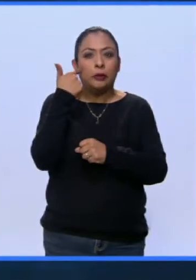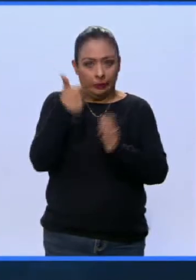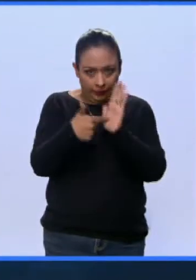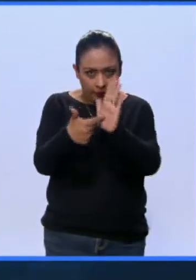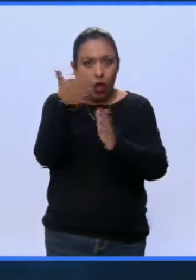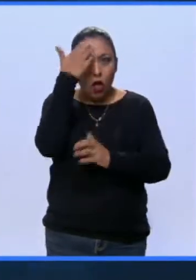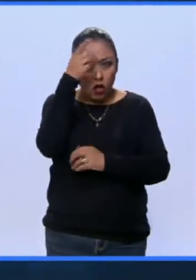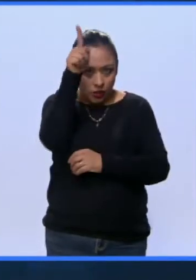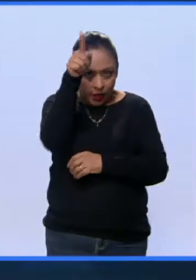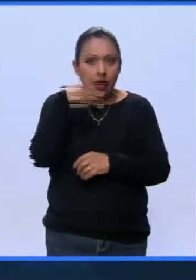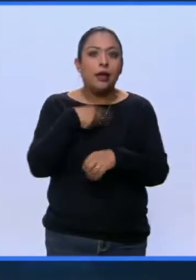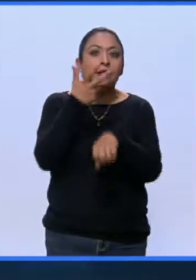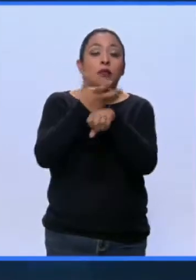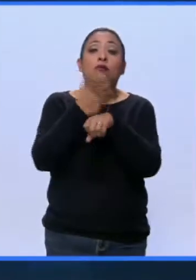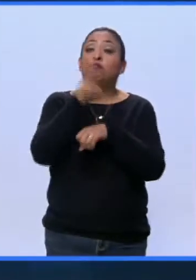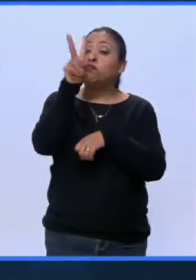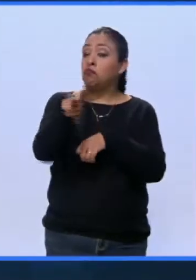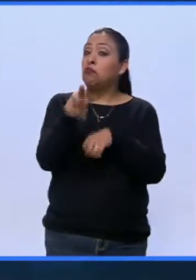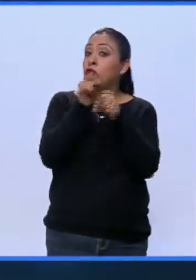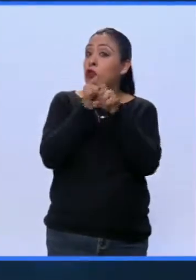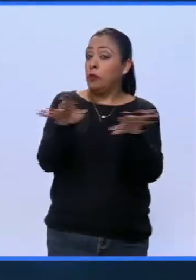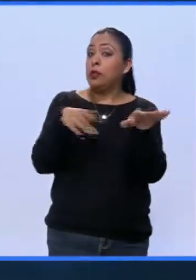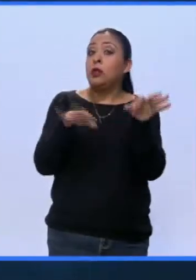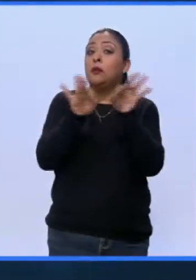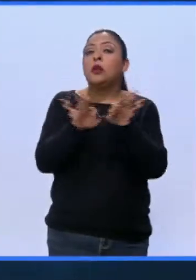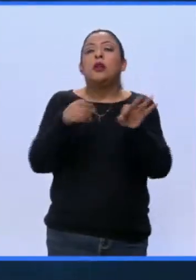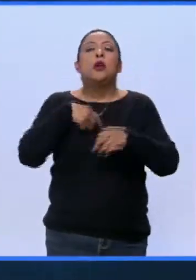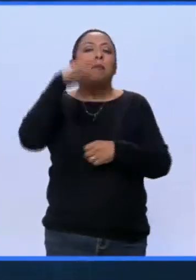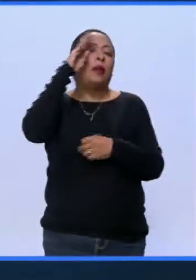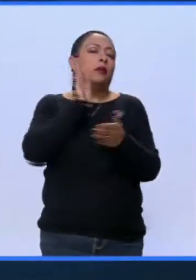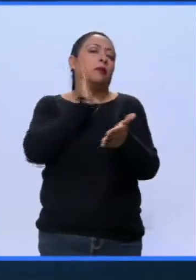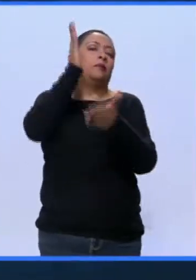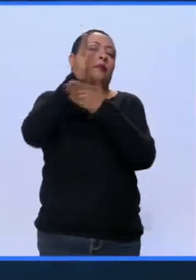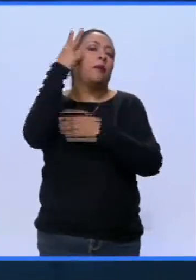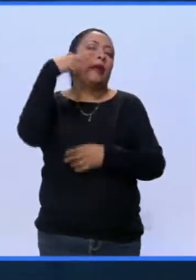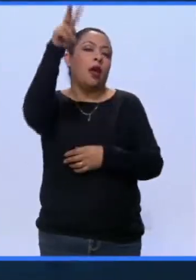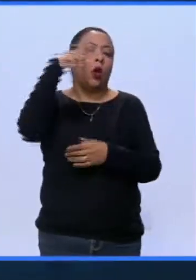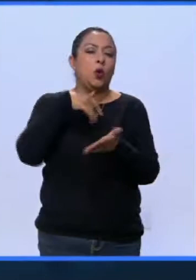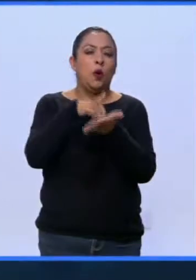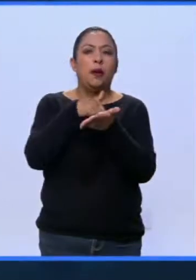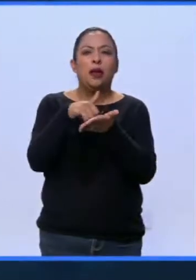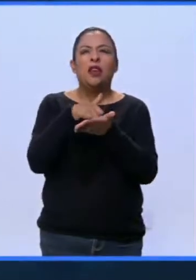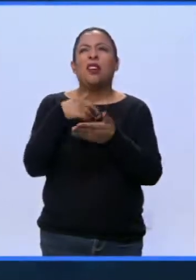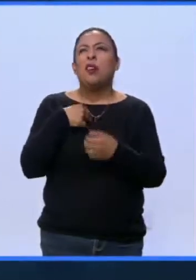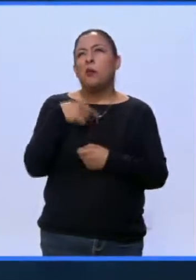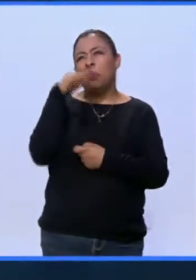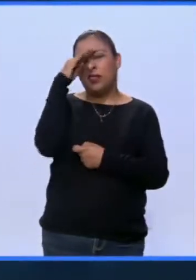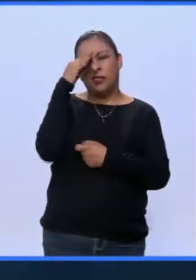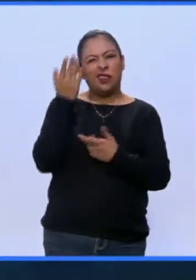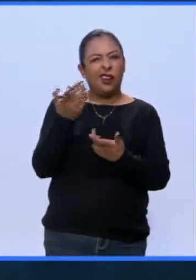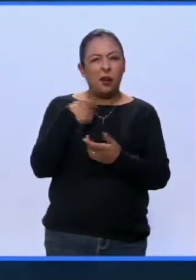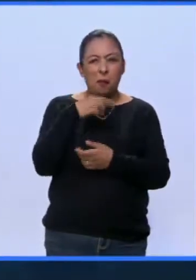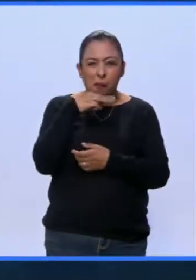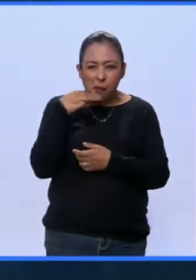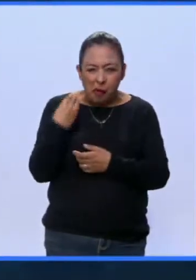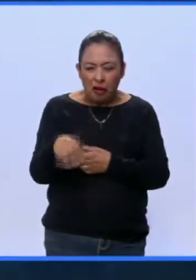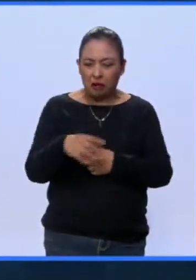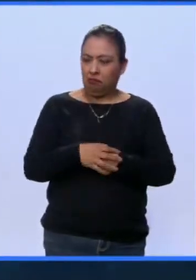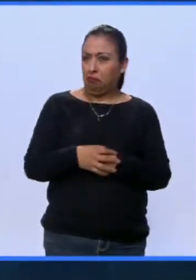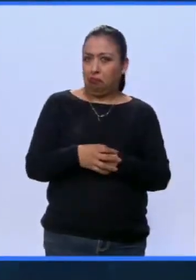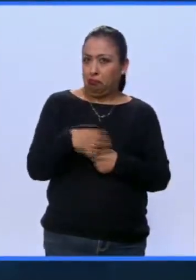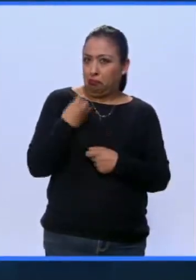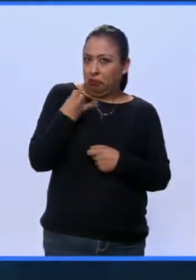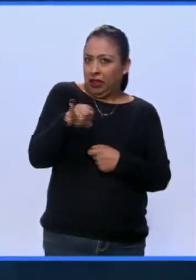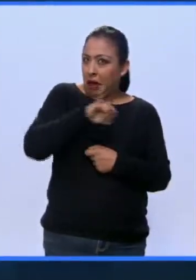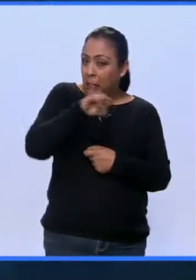Unidos. Me hace un gran dato, Fanny. Yo, si pienso en viajar a Nueva York, lo último que pensarías en comerme un mole. Entonces, ahí